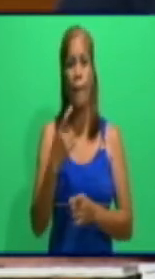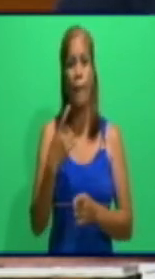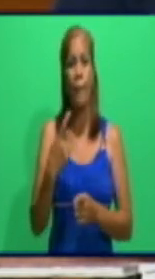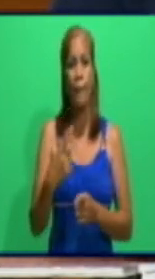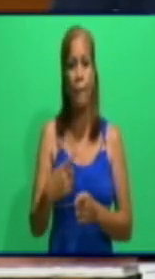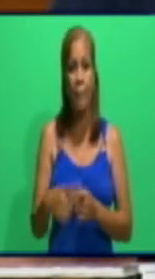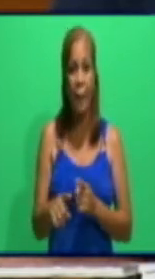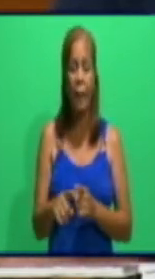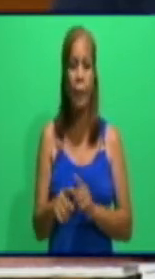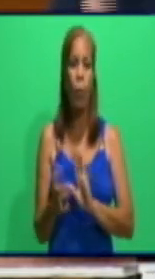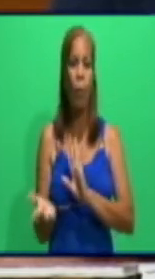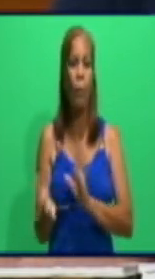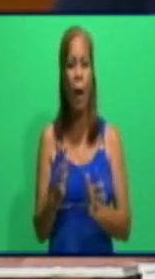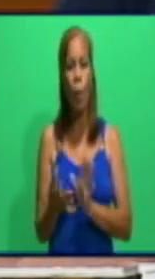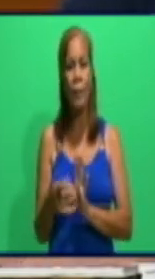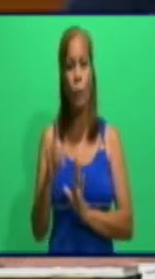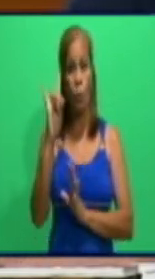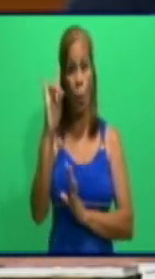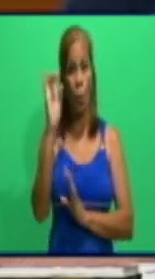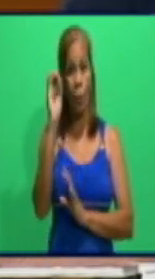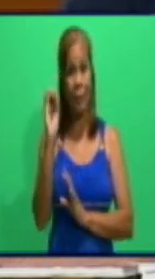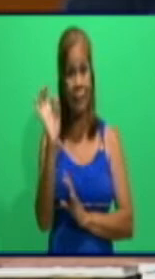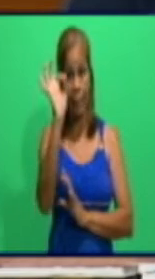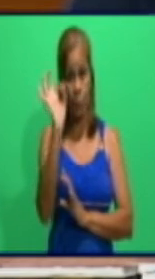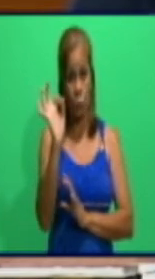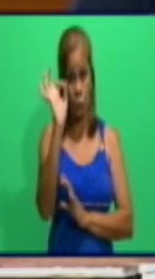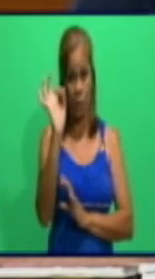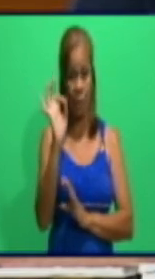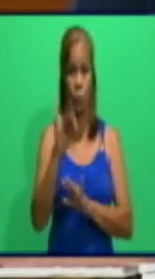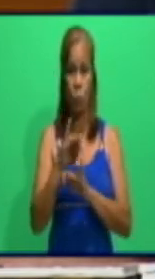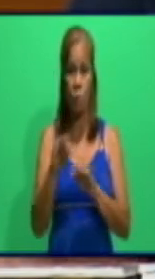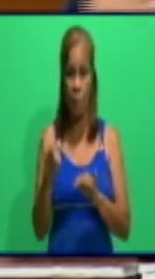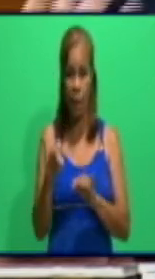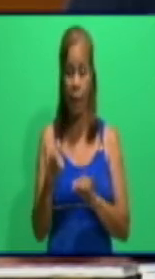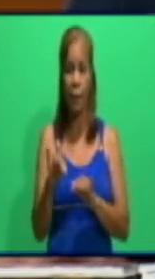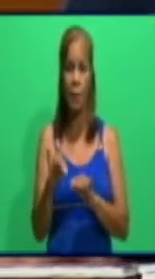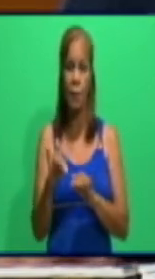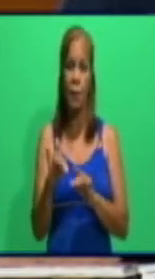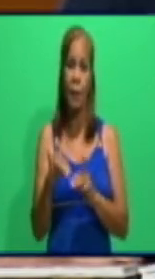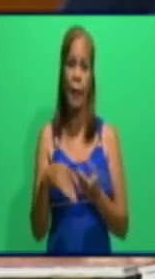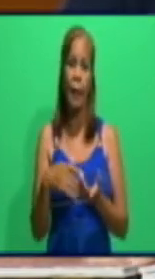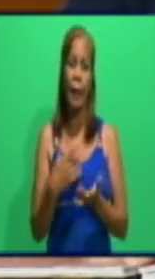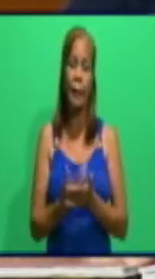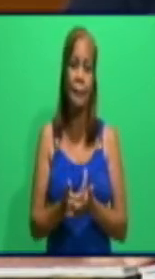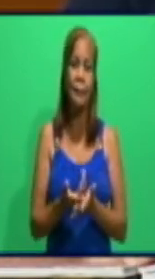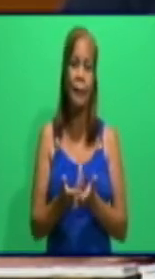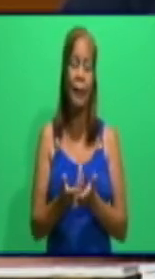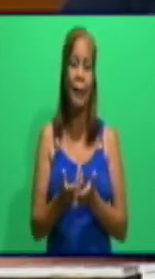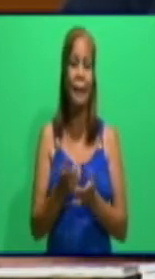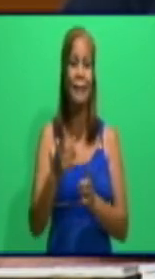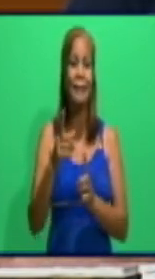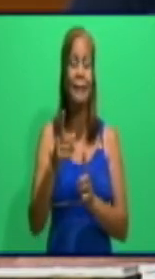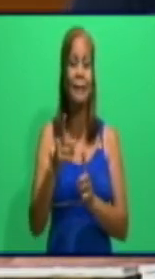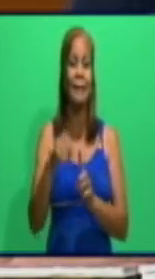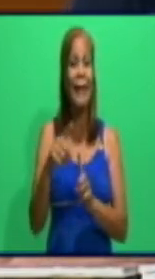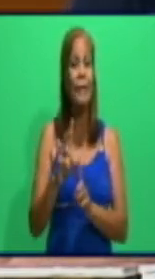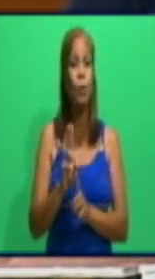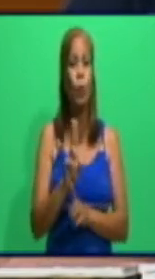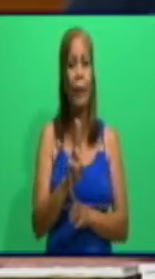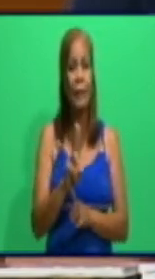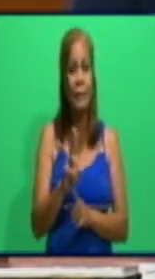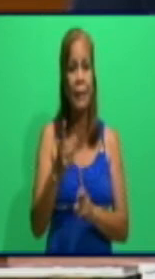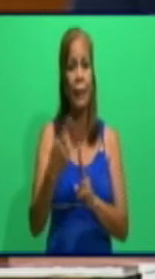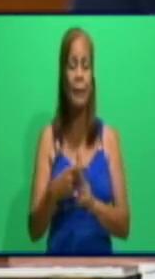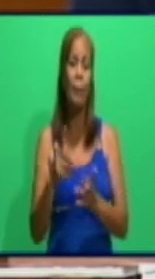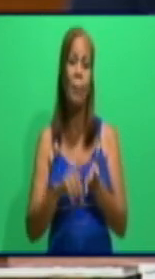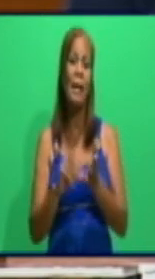alrededor de un 90 y más por ciento entre antígeno positivo y PCR, teniendo en cuenta esto,